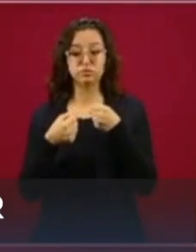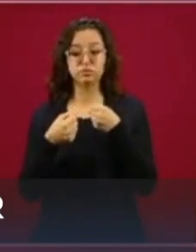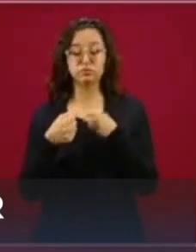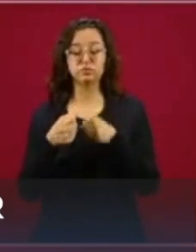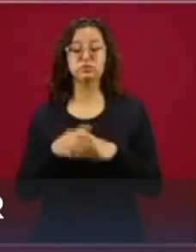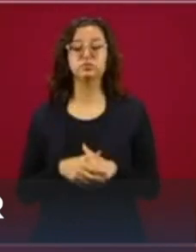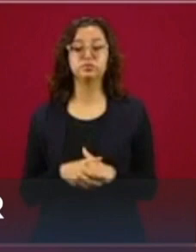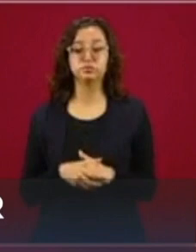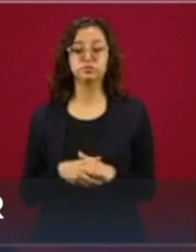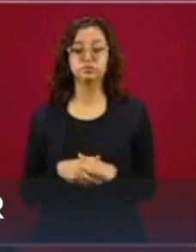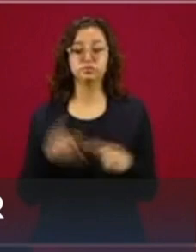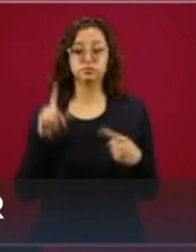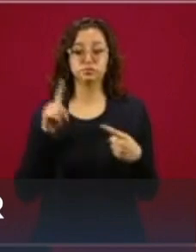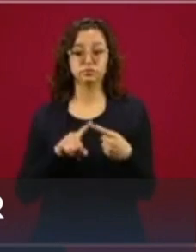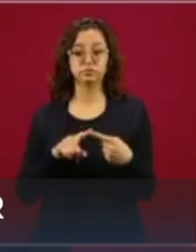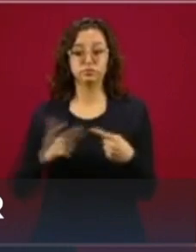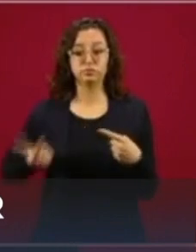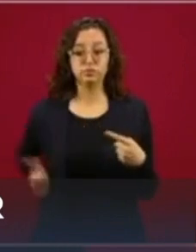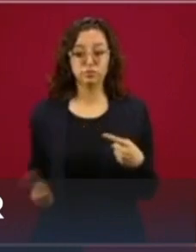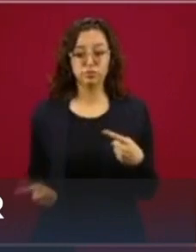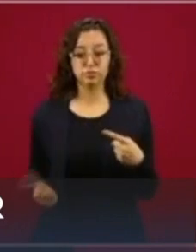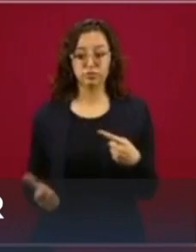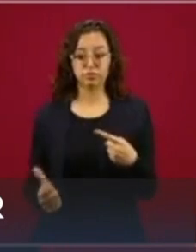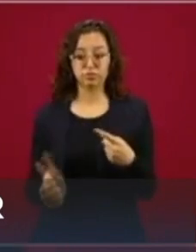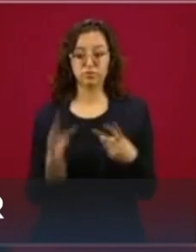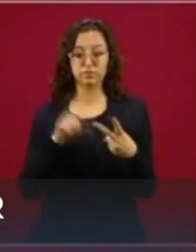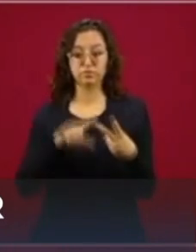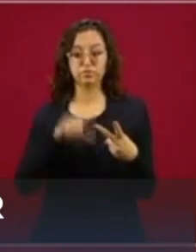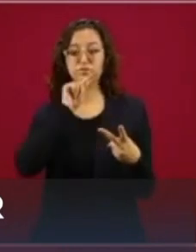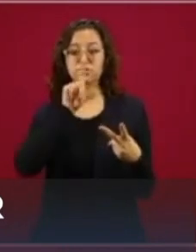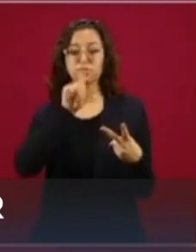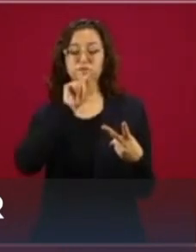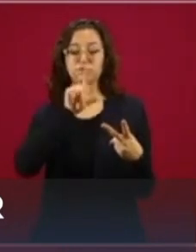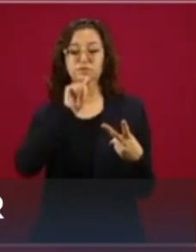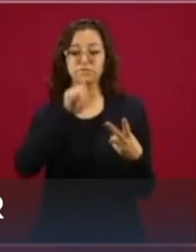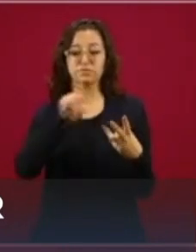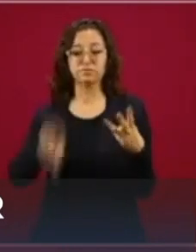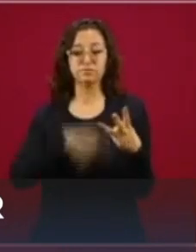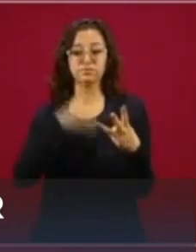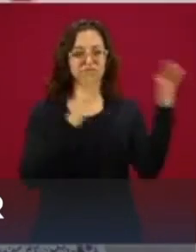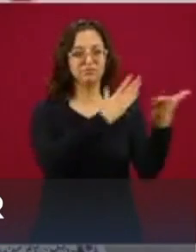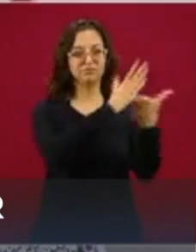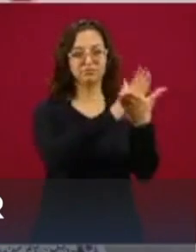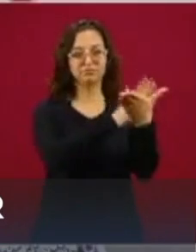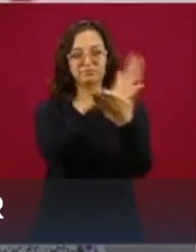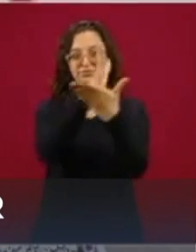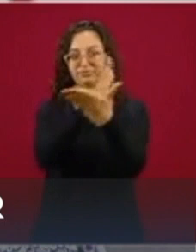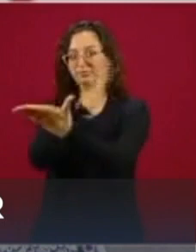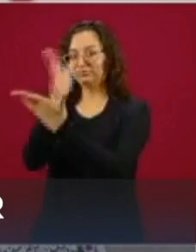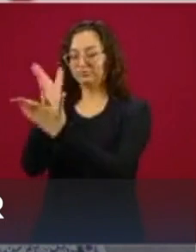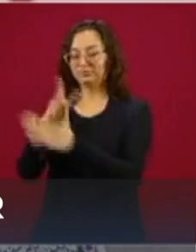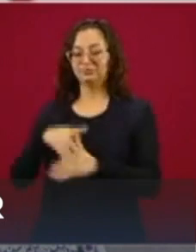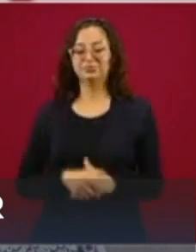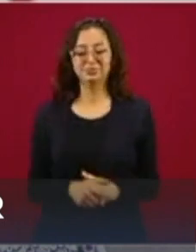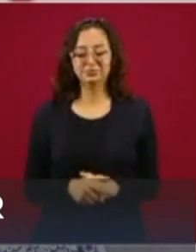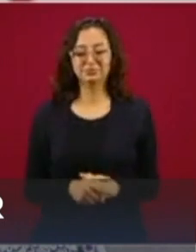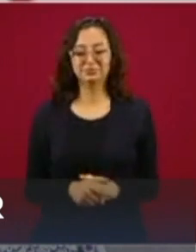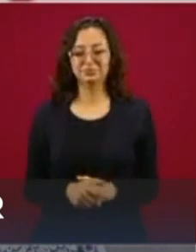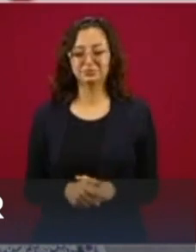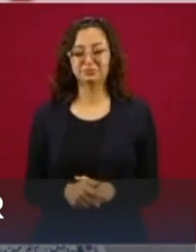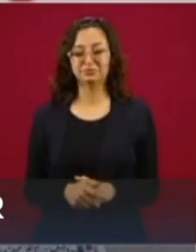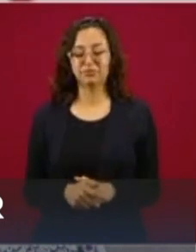Guanajuato, en Jalisco y en Colima para apoyar, para